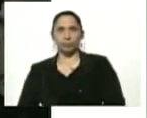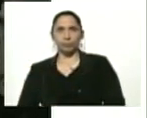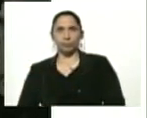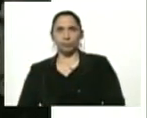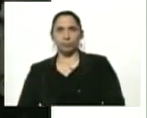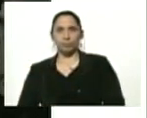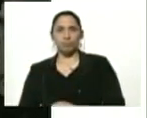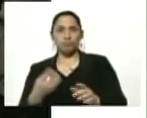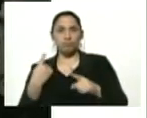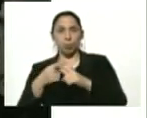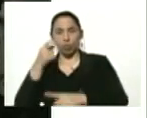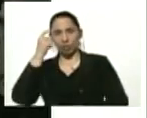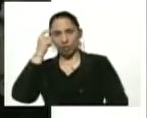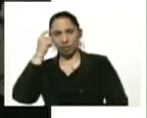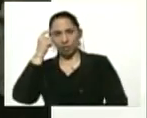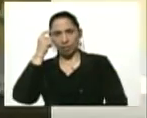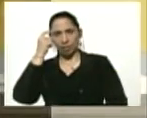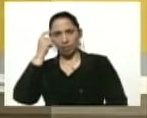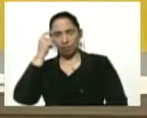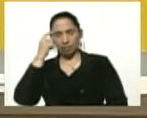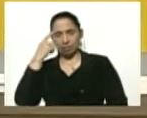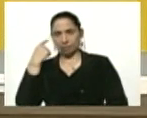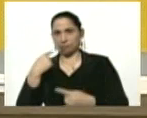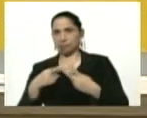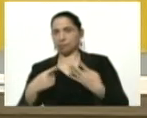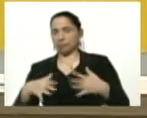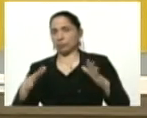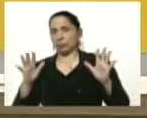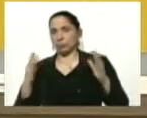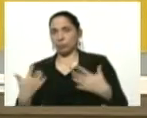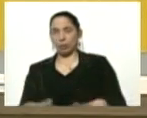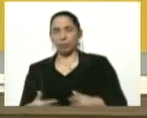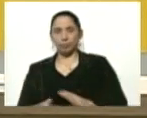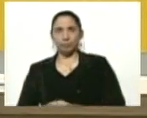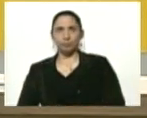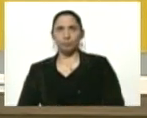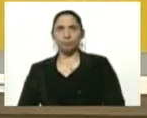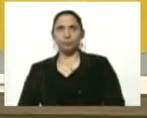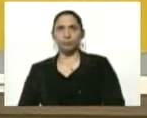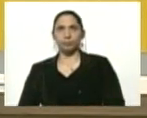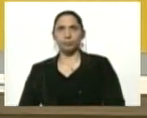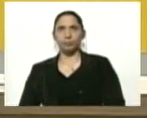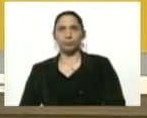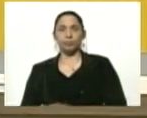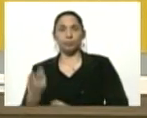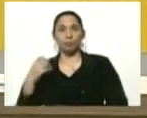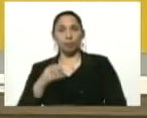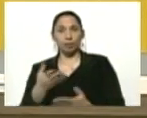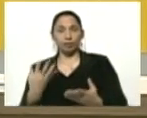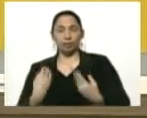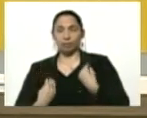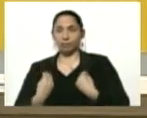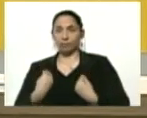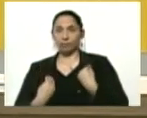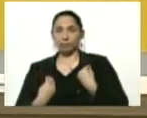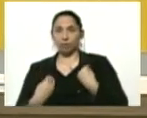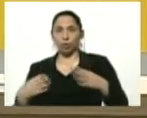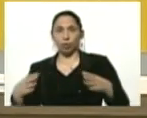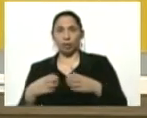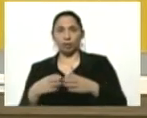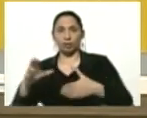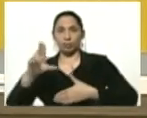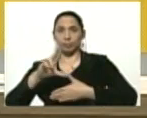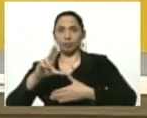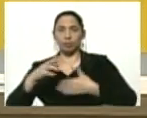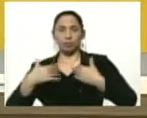día una cosa bárbara y por eso ha sido la preocupación de la OEPS y la OMS